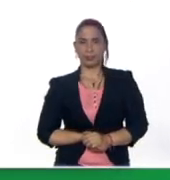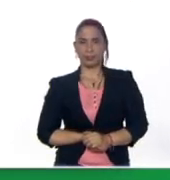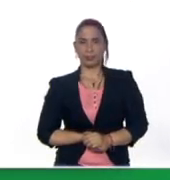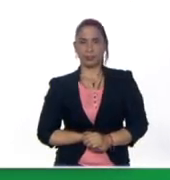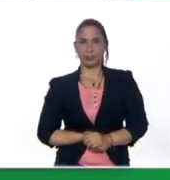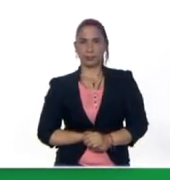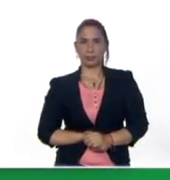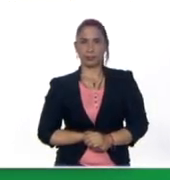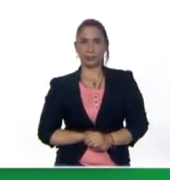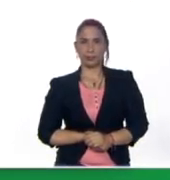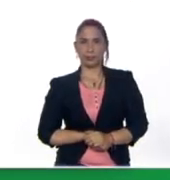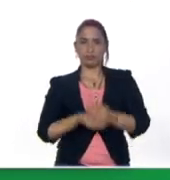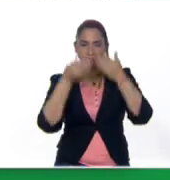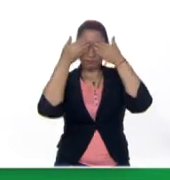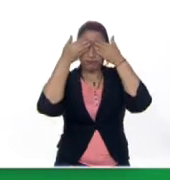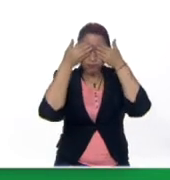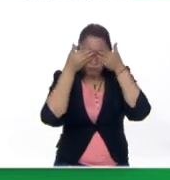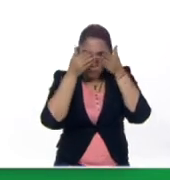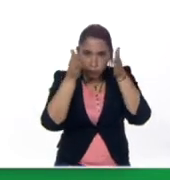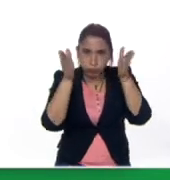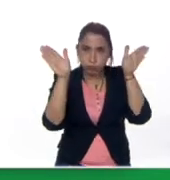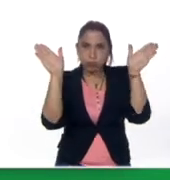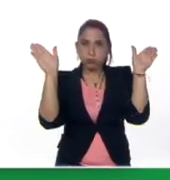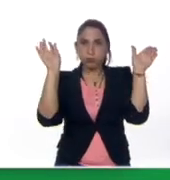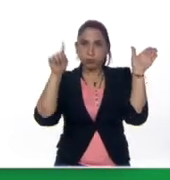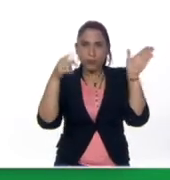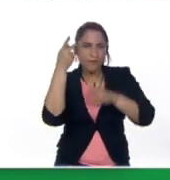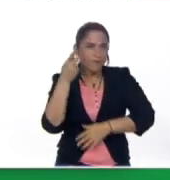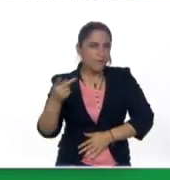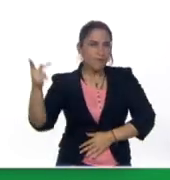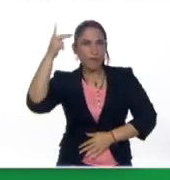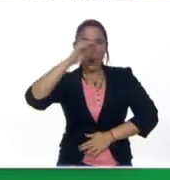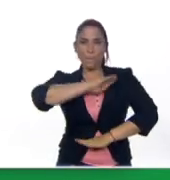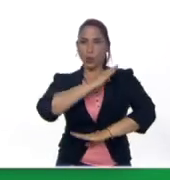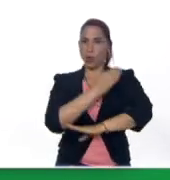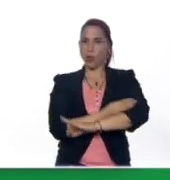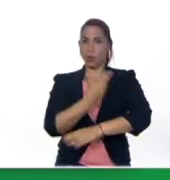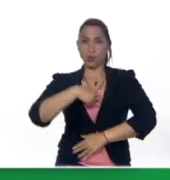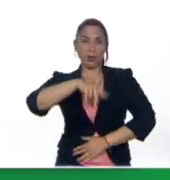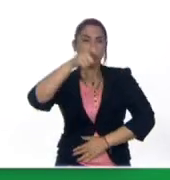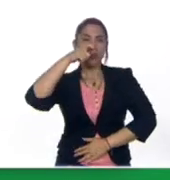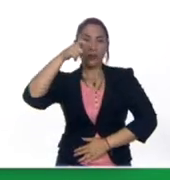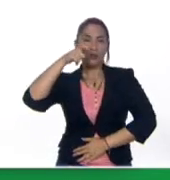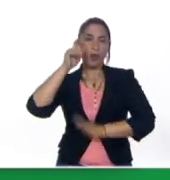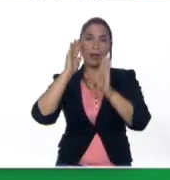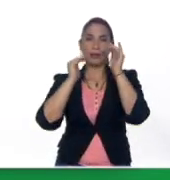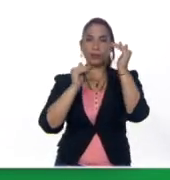Amplía nuestros horizontes potenciando nuestra observación y atención.